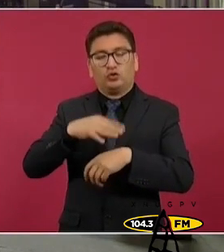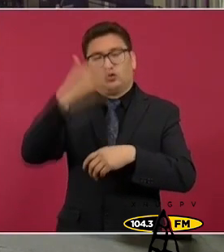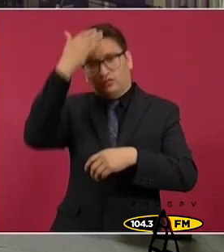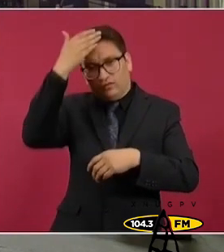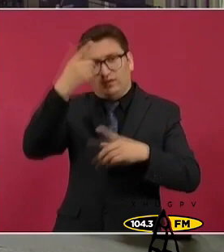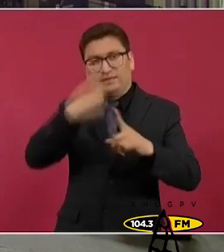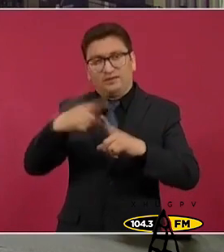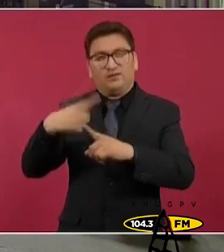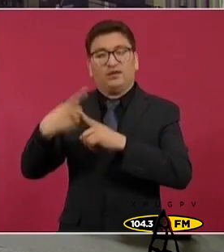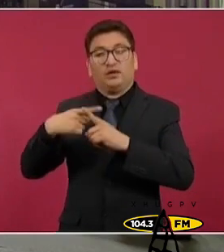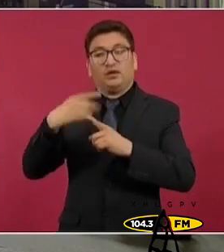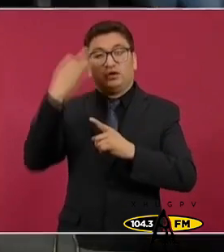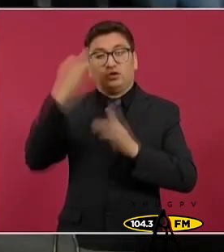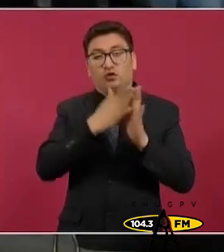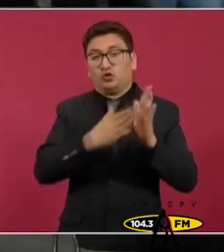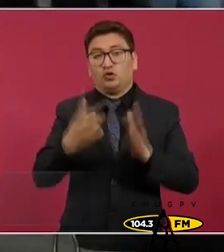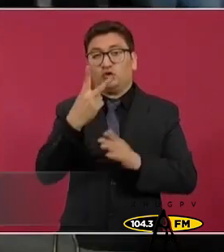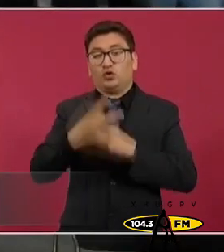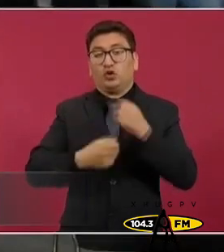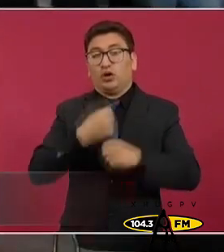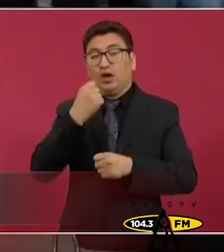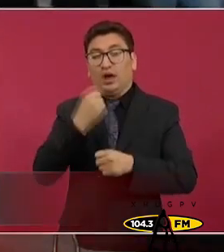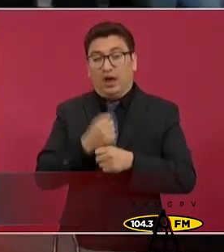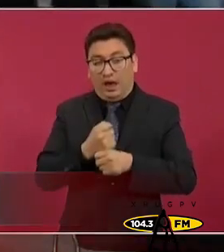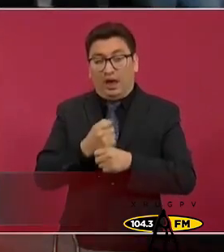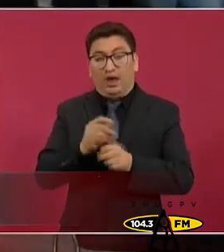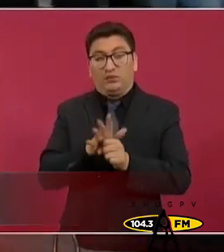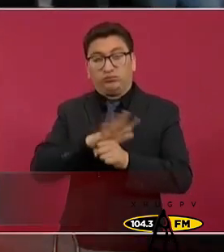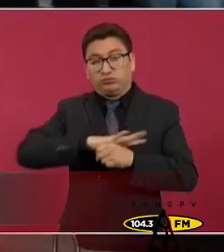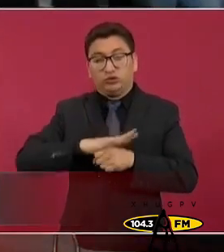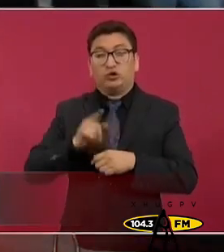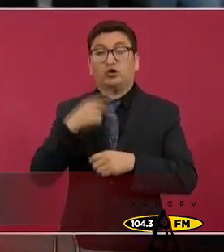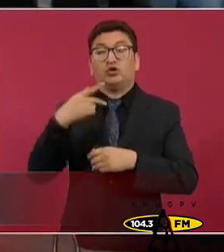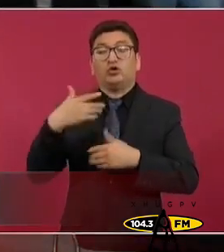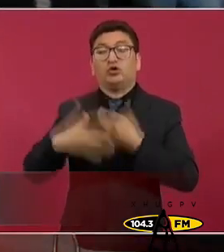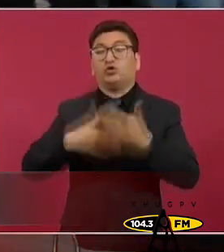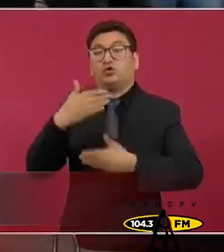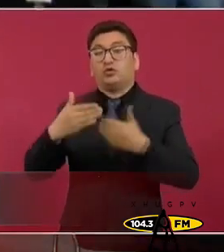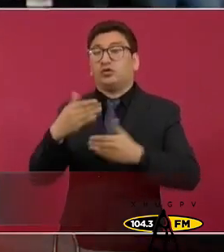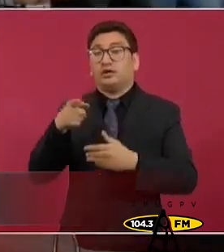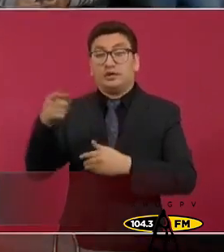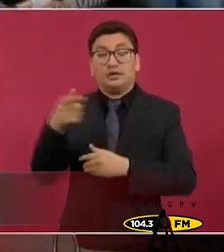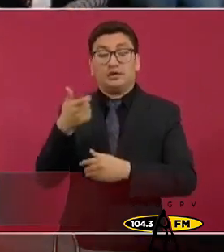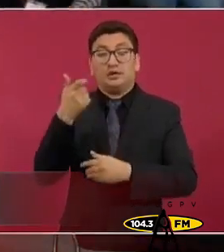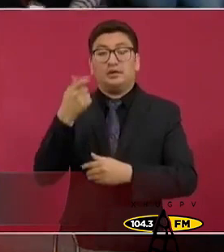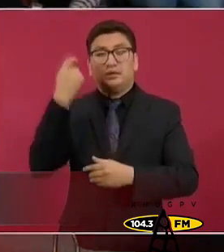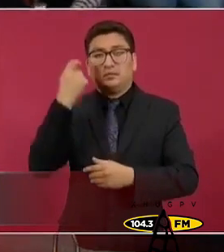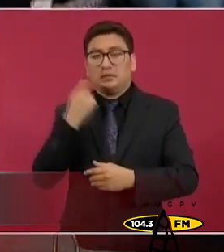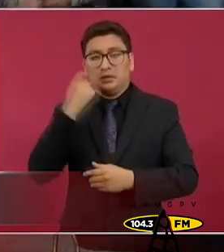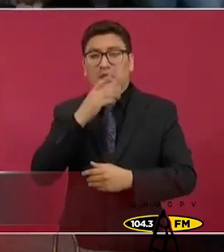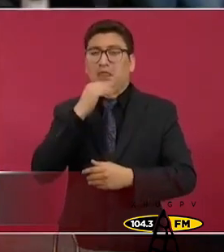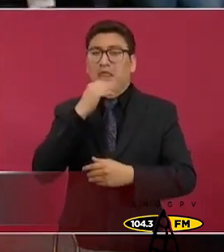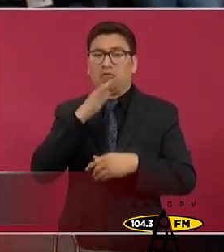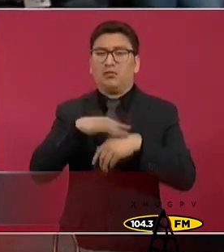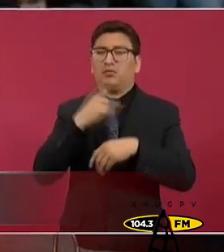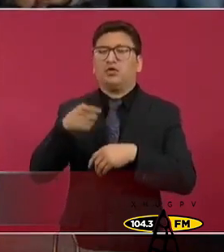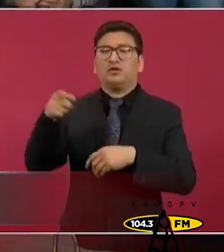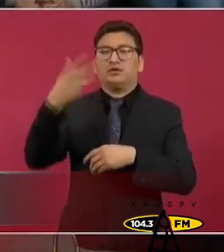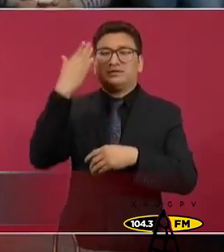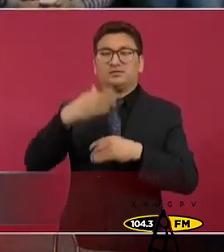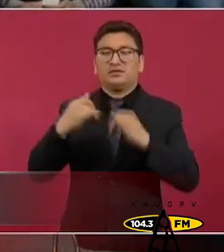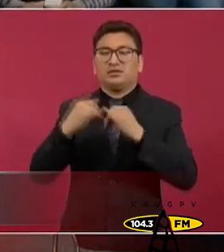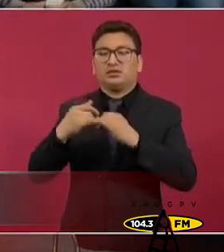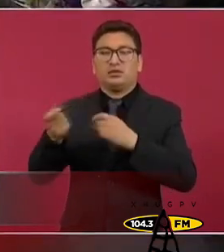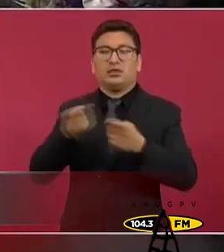salud, que han dejado la piel durante dos años de pandemia y que hoy se verían perjudicados en su derecho a la